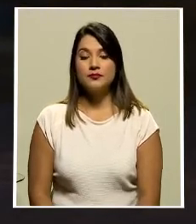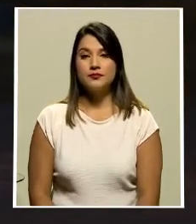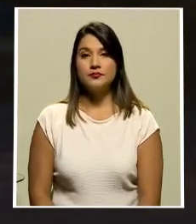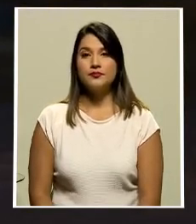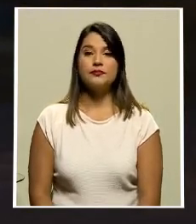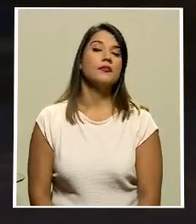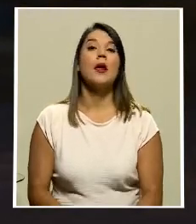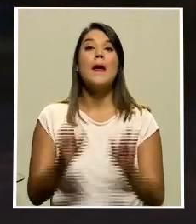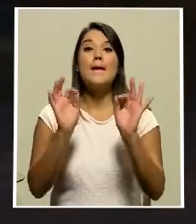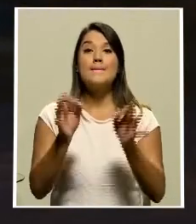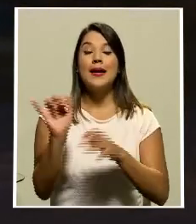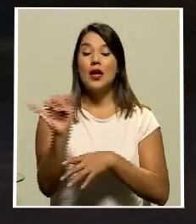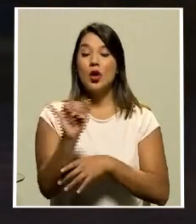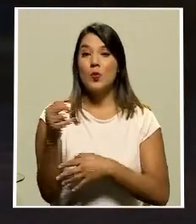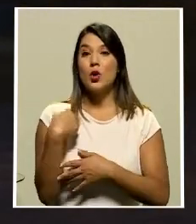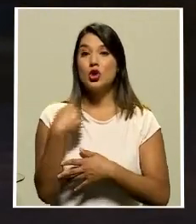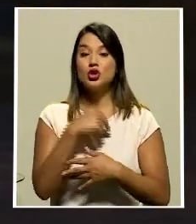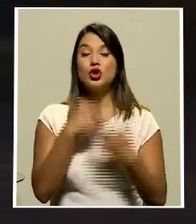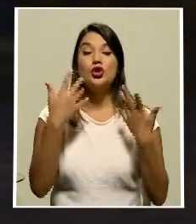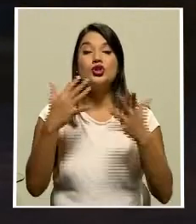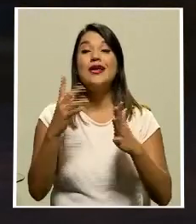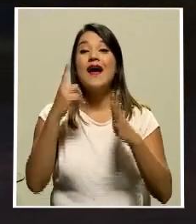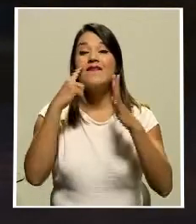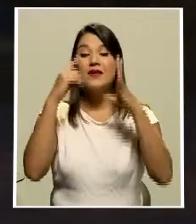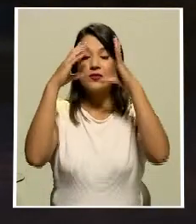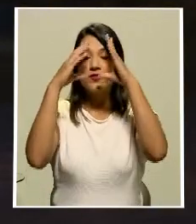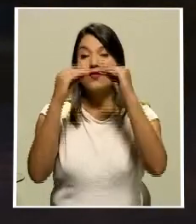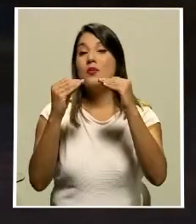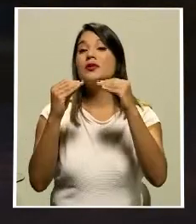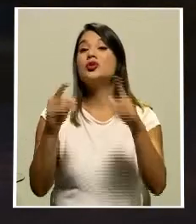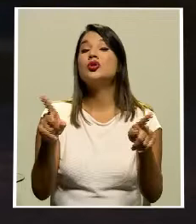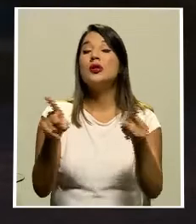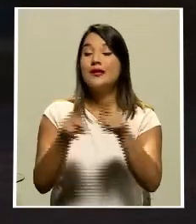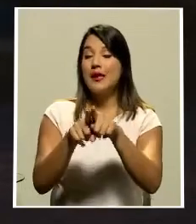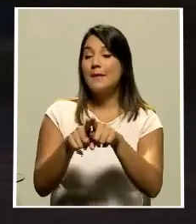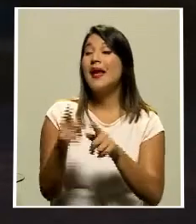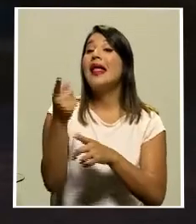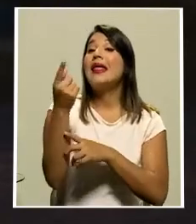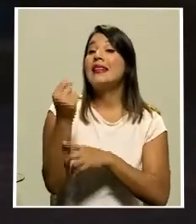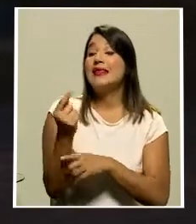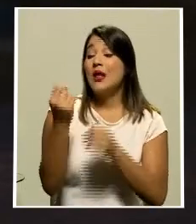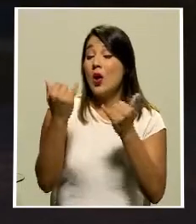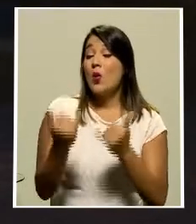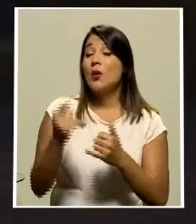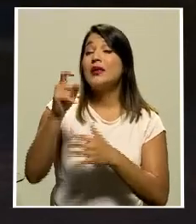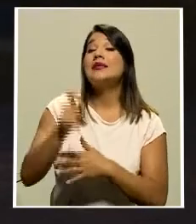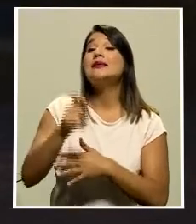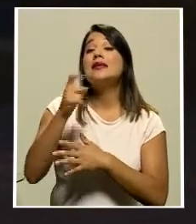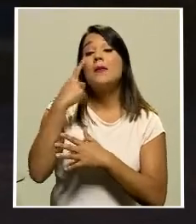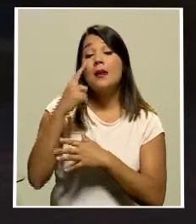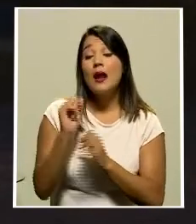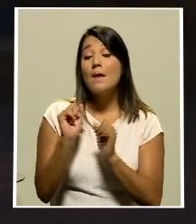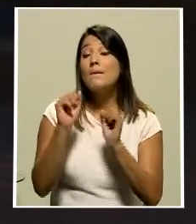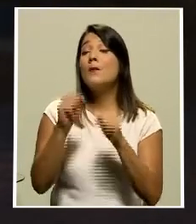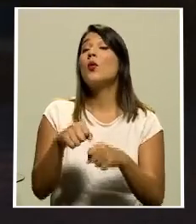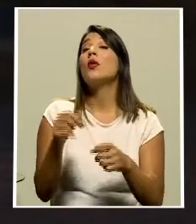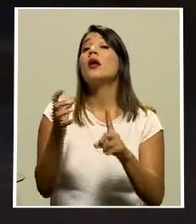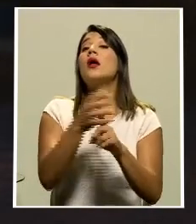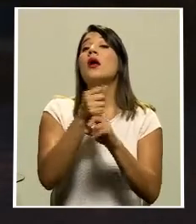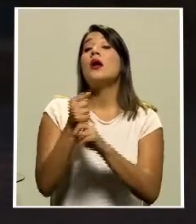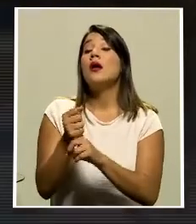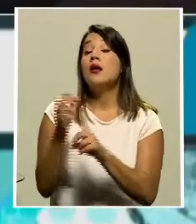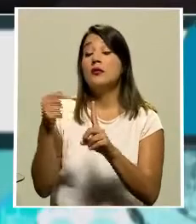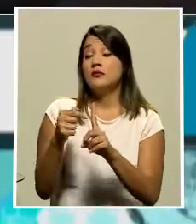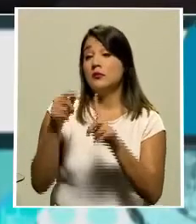Bien, y es que como lo veíamos en la información, don Ernesto, además del dinero que se necesita para deportar a esta persona,